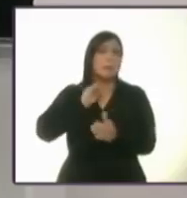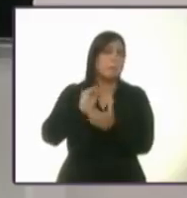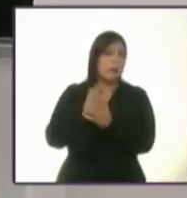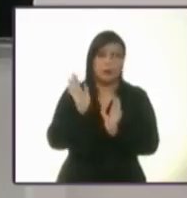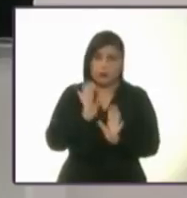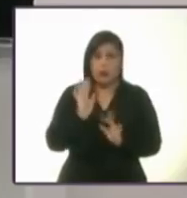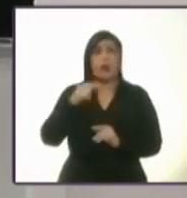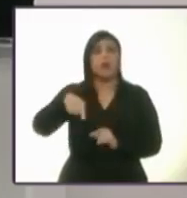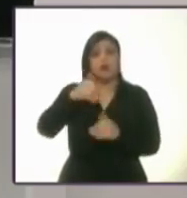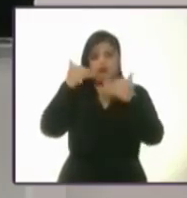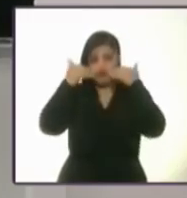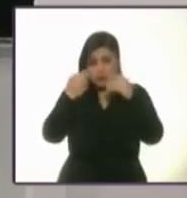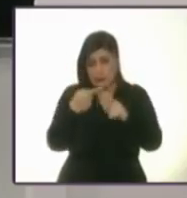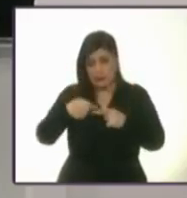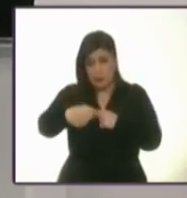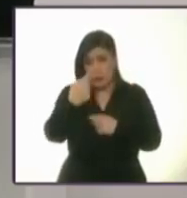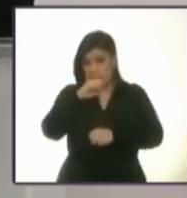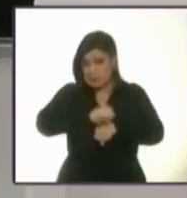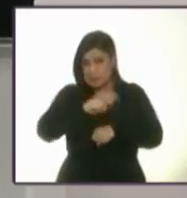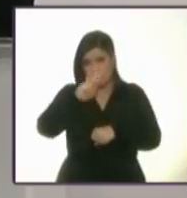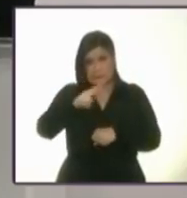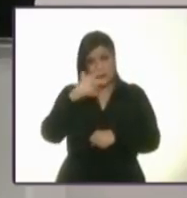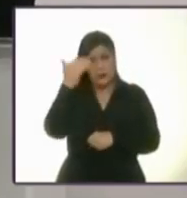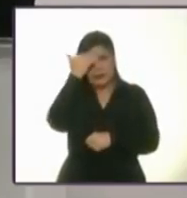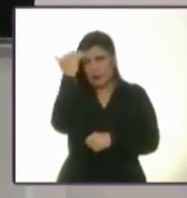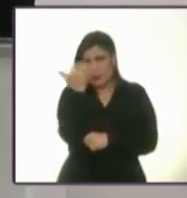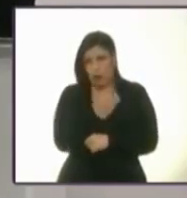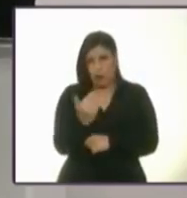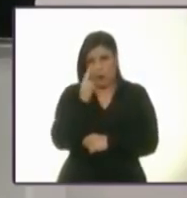semana hemos sido testigos de imágenes terribles.